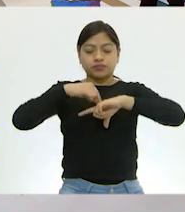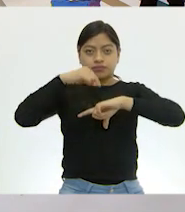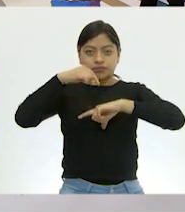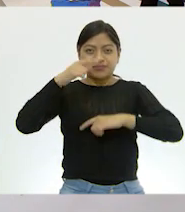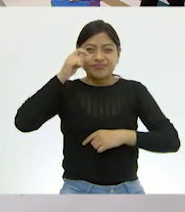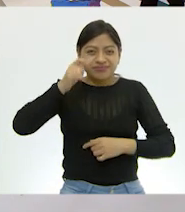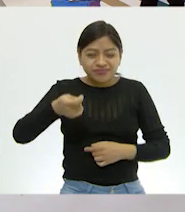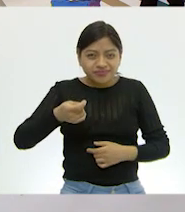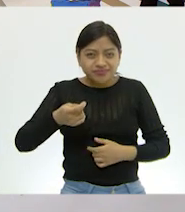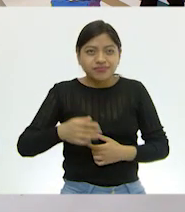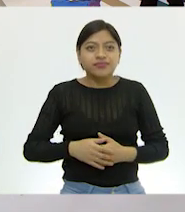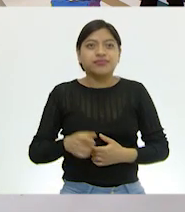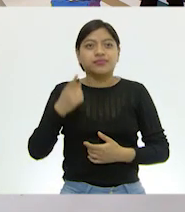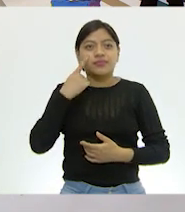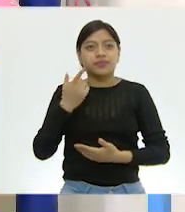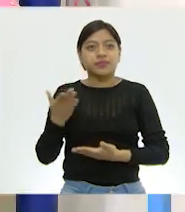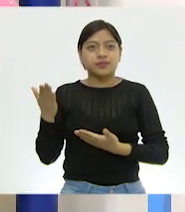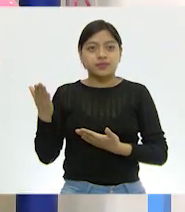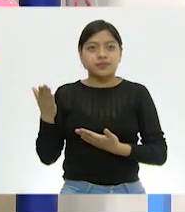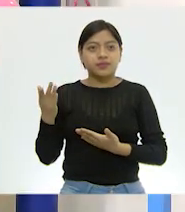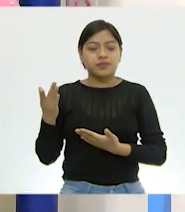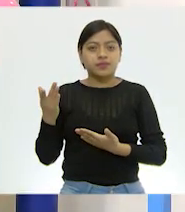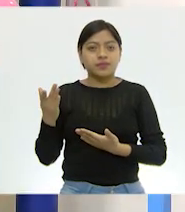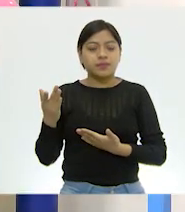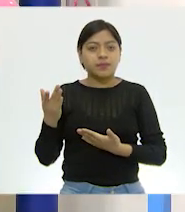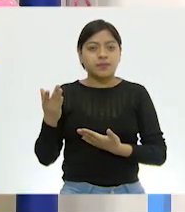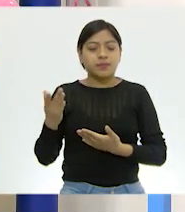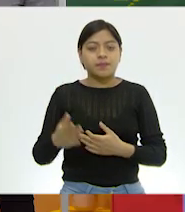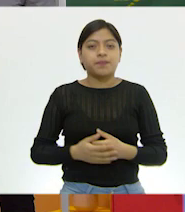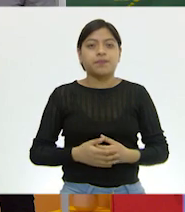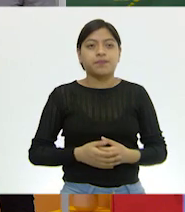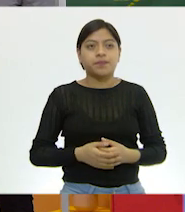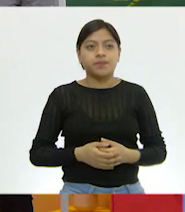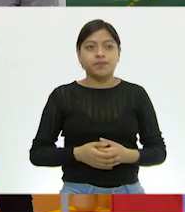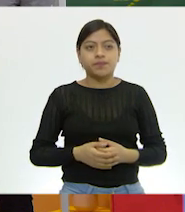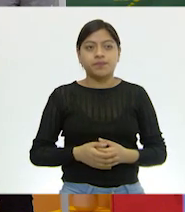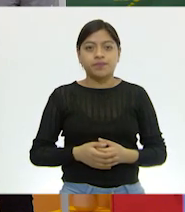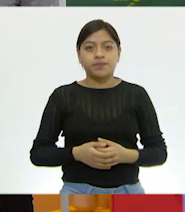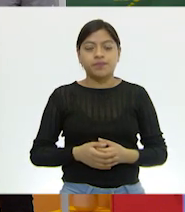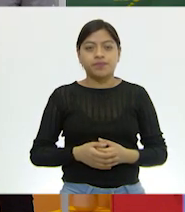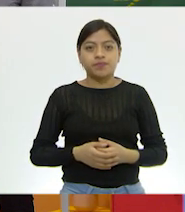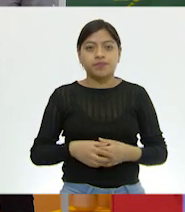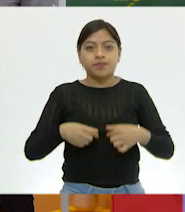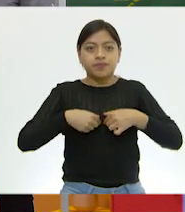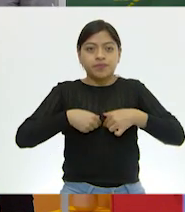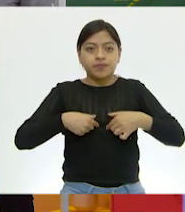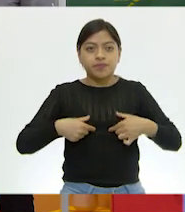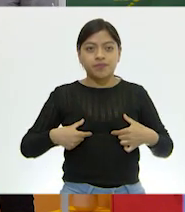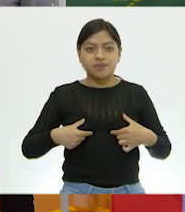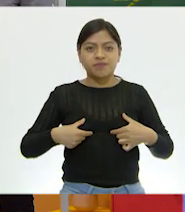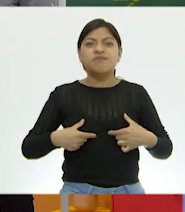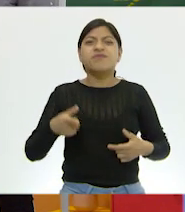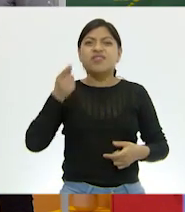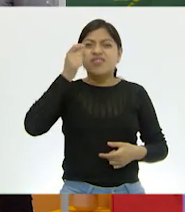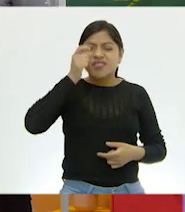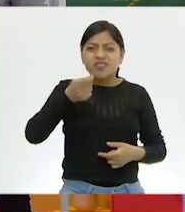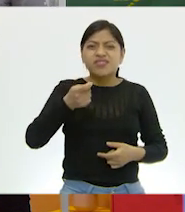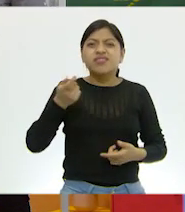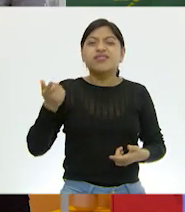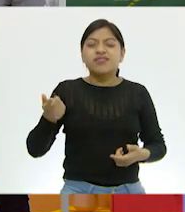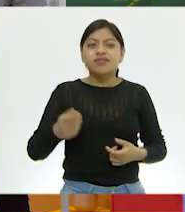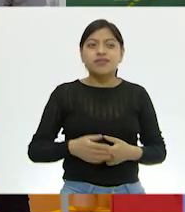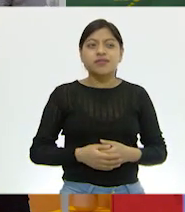divisiones que ves ahí, exacto, puedes señalarlas para que lo vean los niños y las niñas, ¿sabes cómo se llaman?